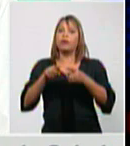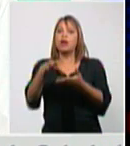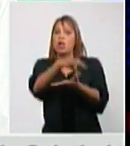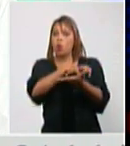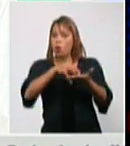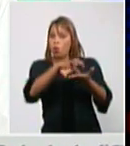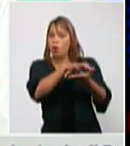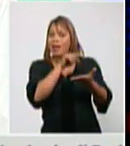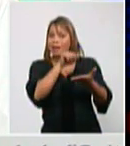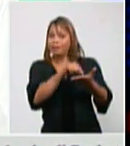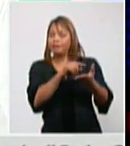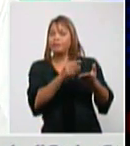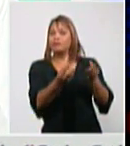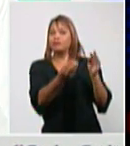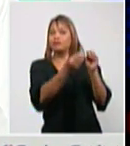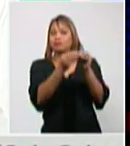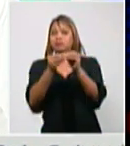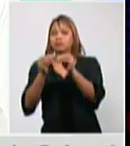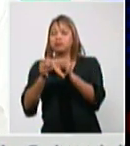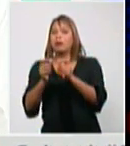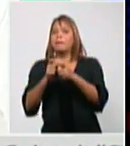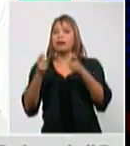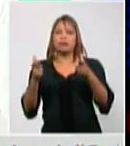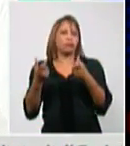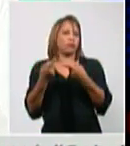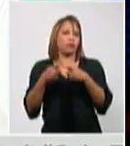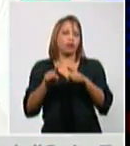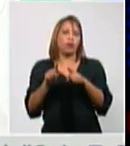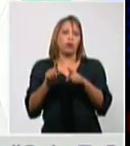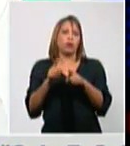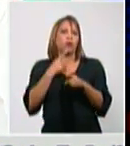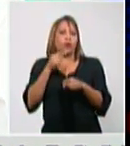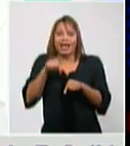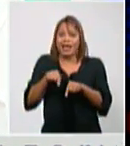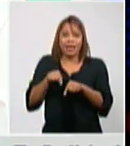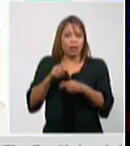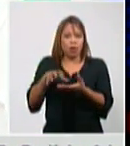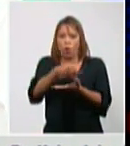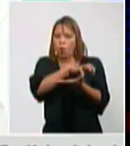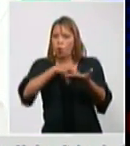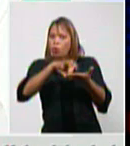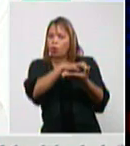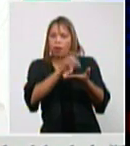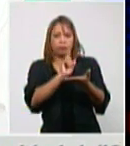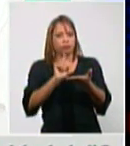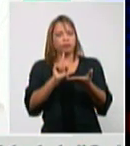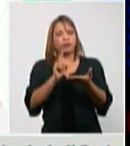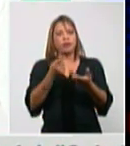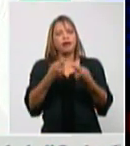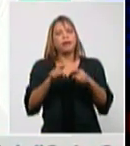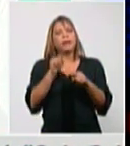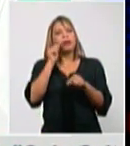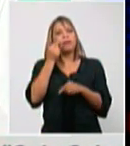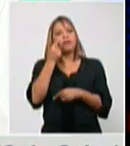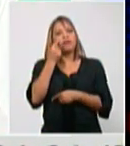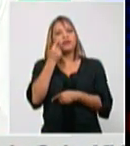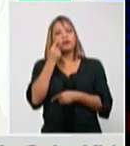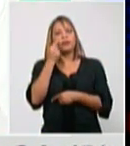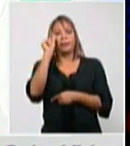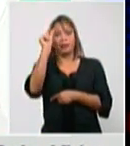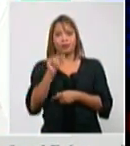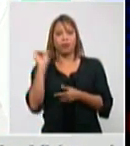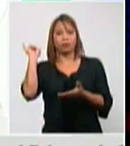transmisión mayor pero no es que aquí es el lugar además hemos estado viendo que viajeros que ha sido un grupo